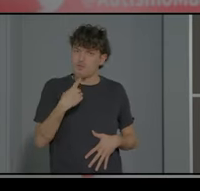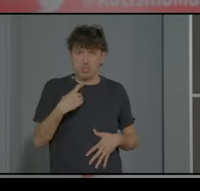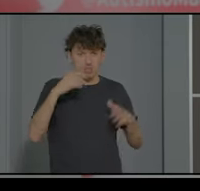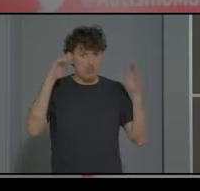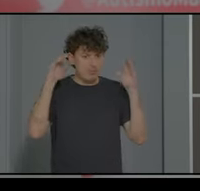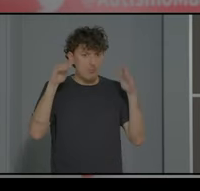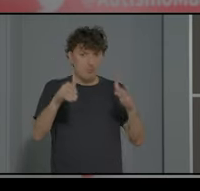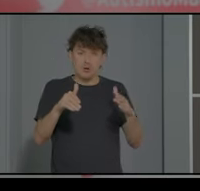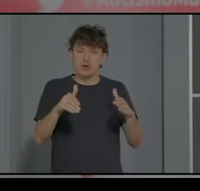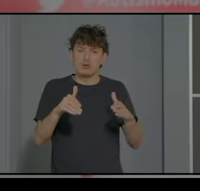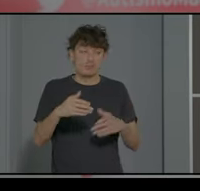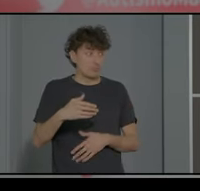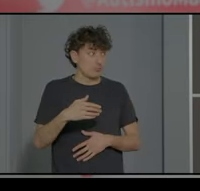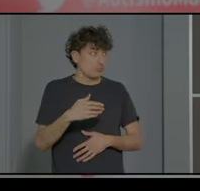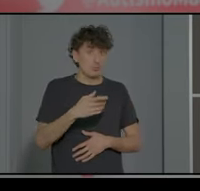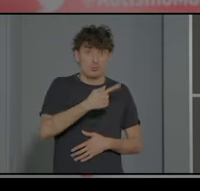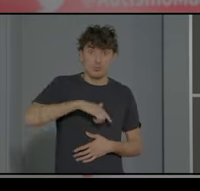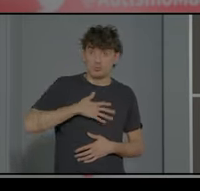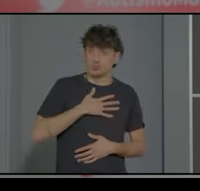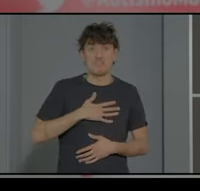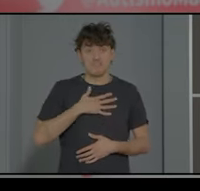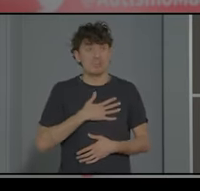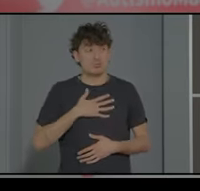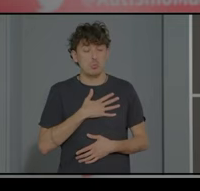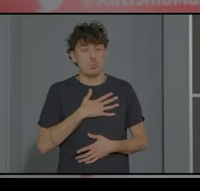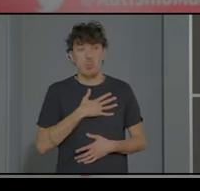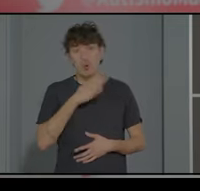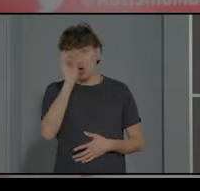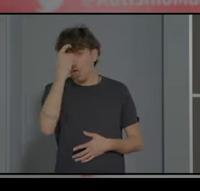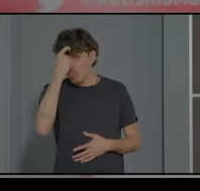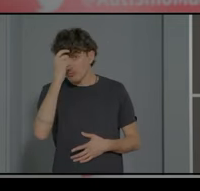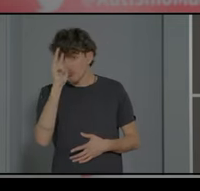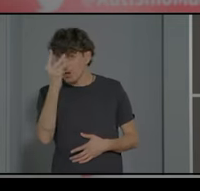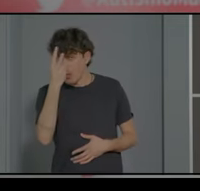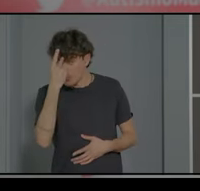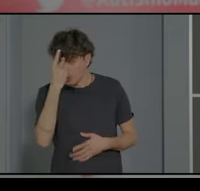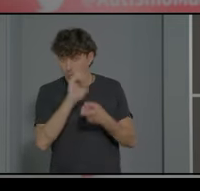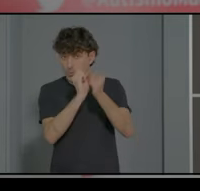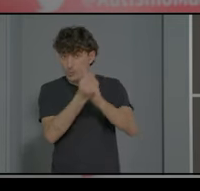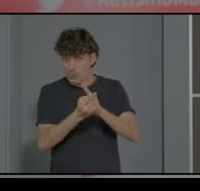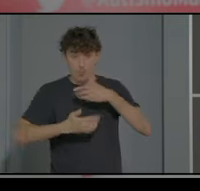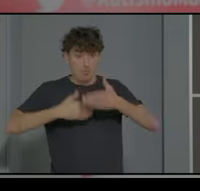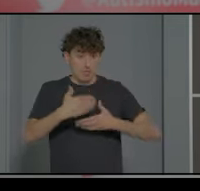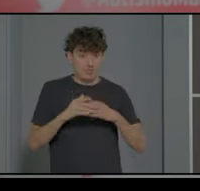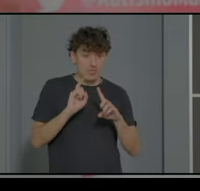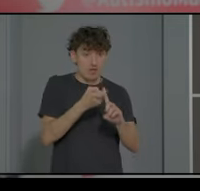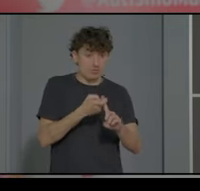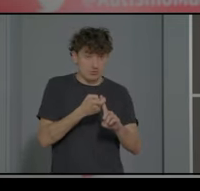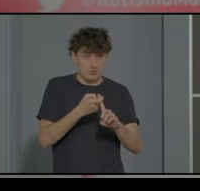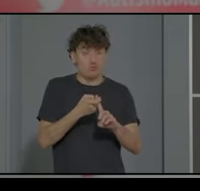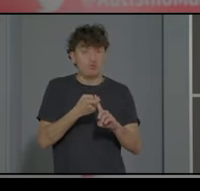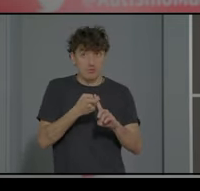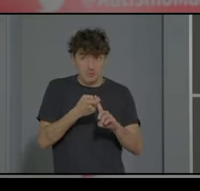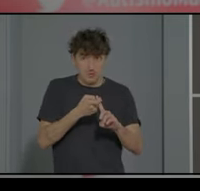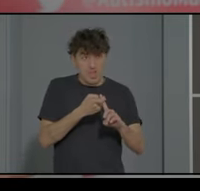Estamos muy satisfechos de que ha habido un cambio conceptual y en el proceso diagnóstico y ya el concepto del